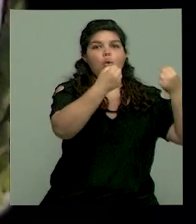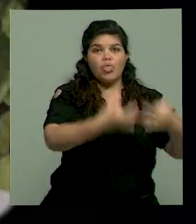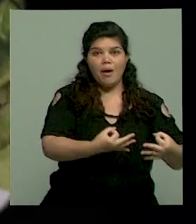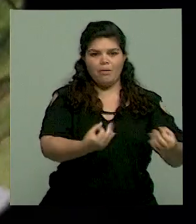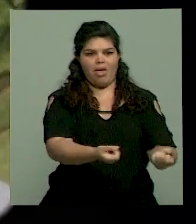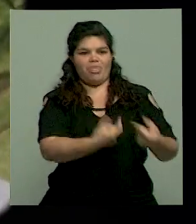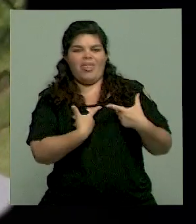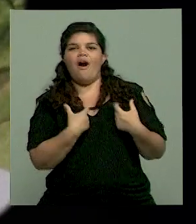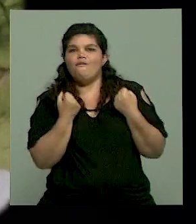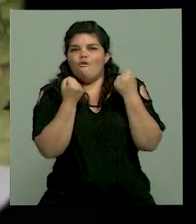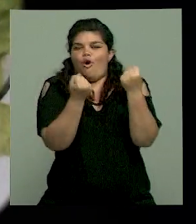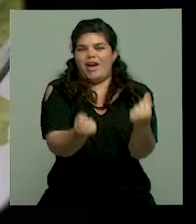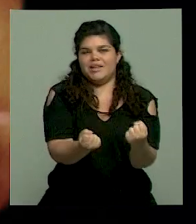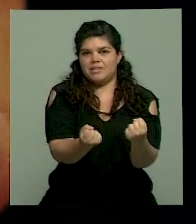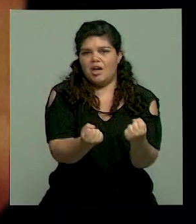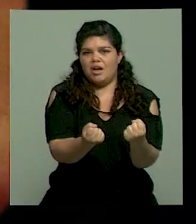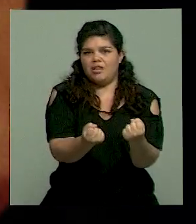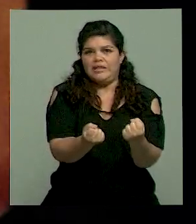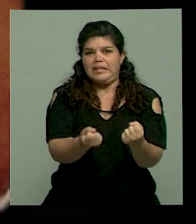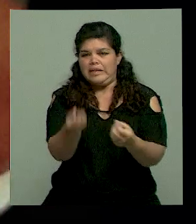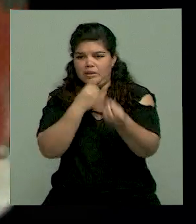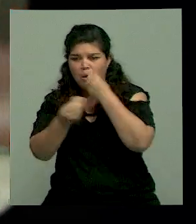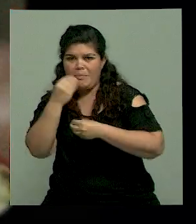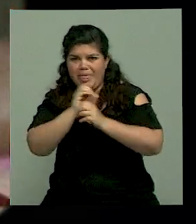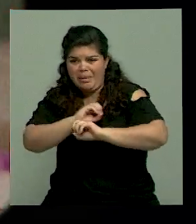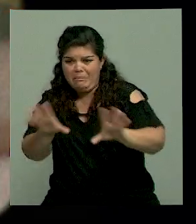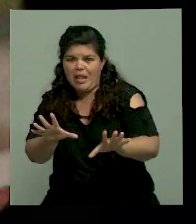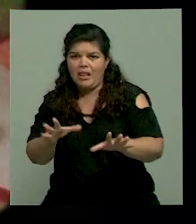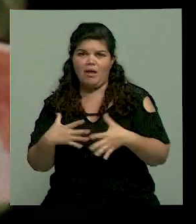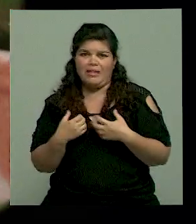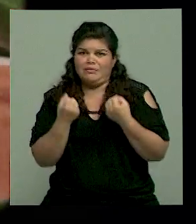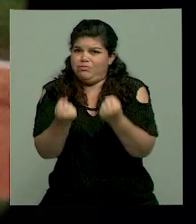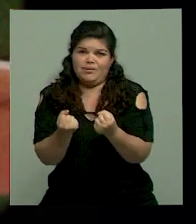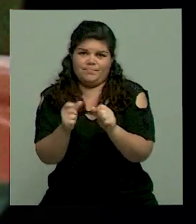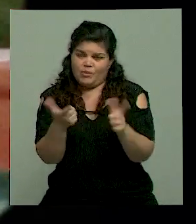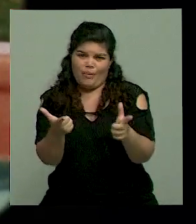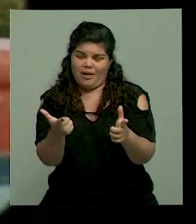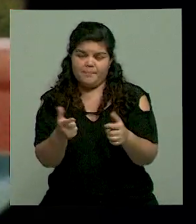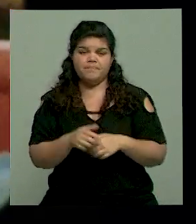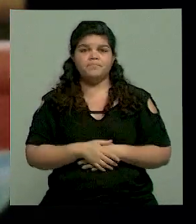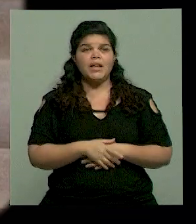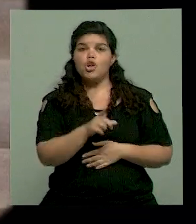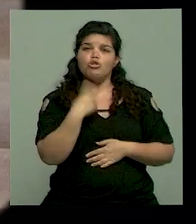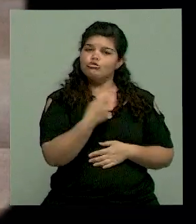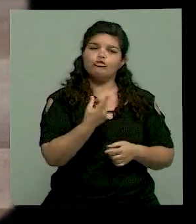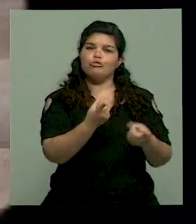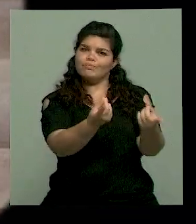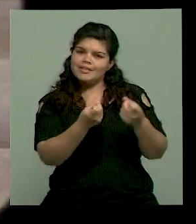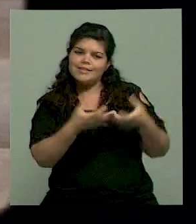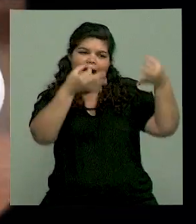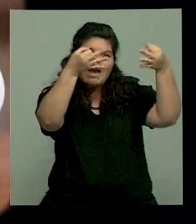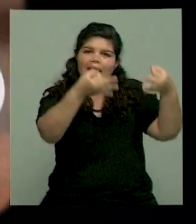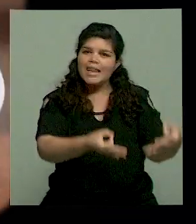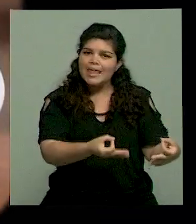previene de múltiples enfermedades. Es por eso que además de ser exigentes con la calidad de lo que comemos, también